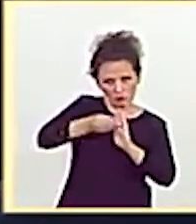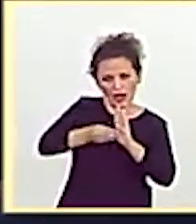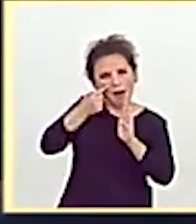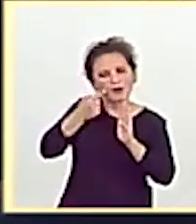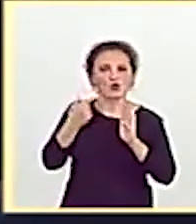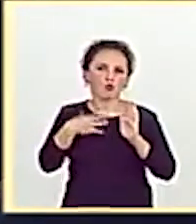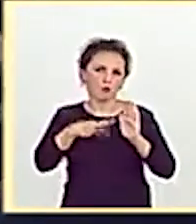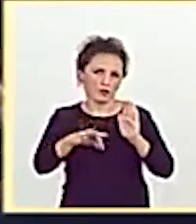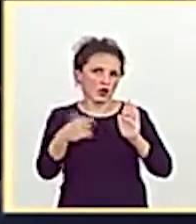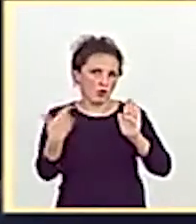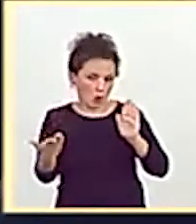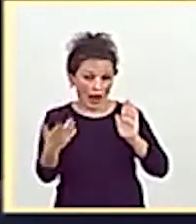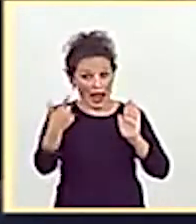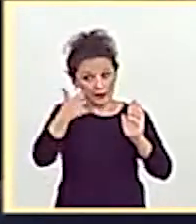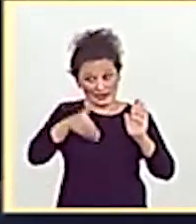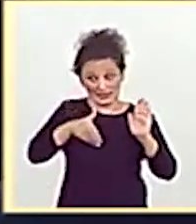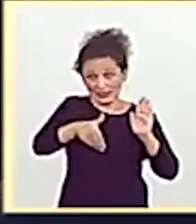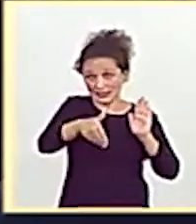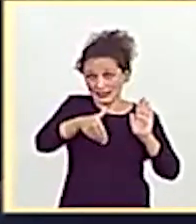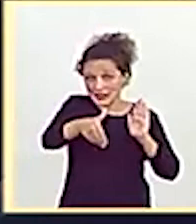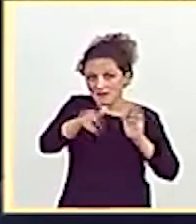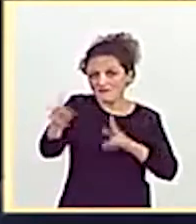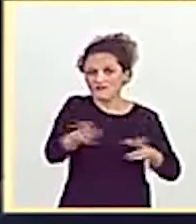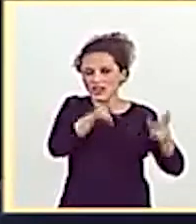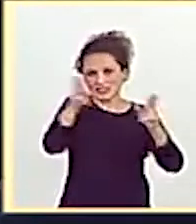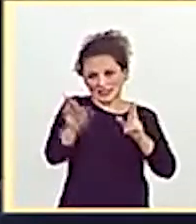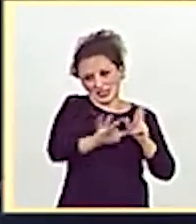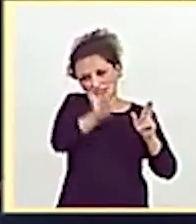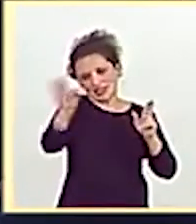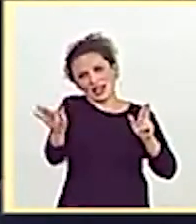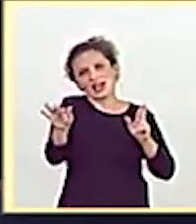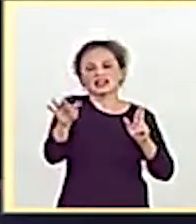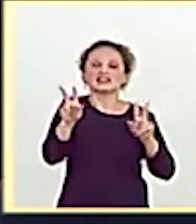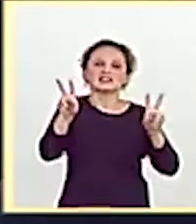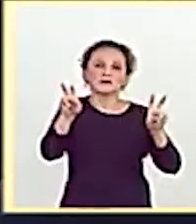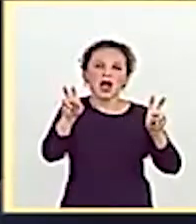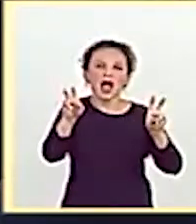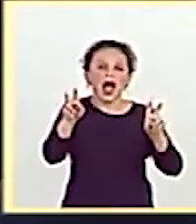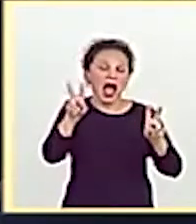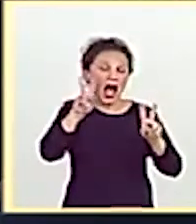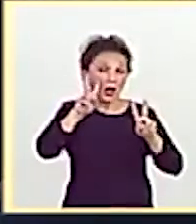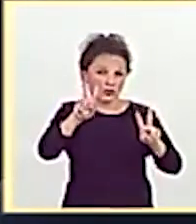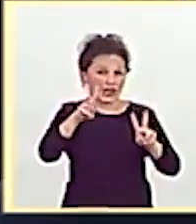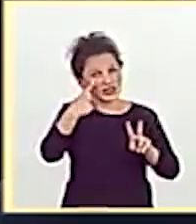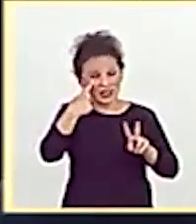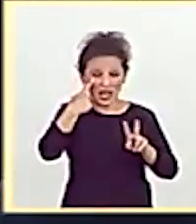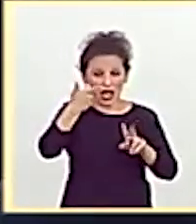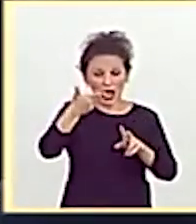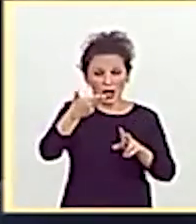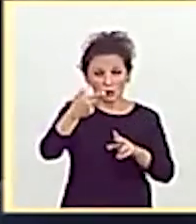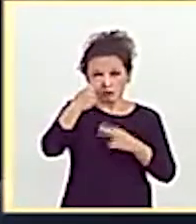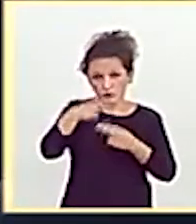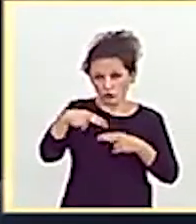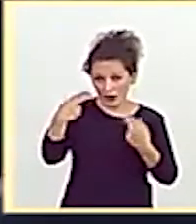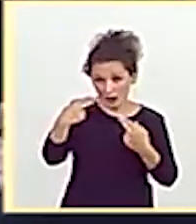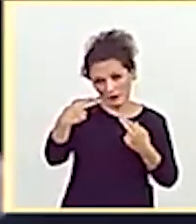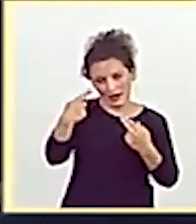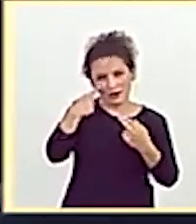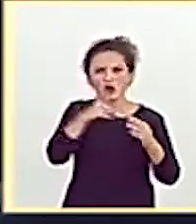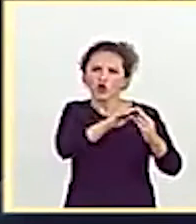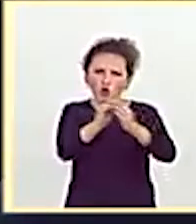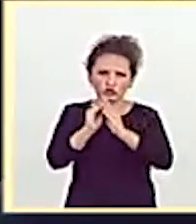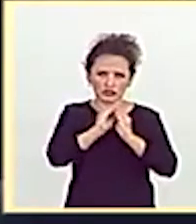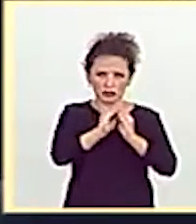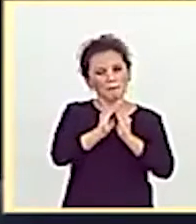semanas abramos la siguiente fase, la de audiencia pública, para poder traer a este Parlamento un texto lo más consensuado posible y que tengamos una